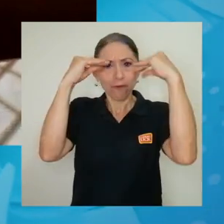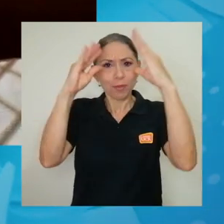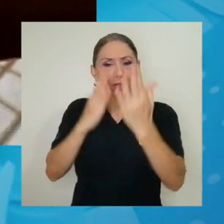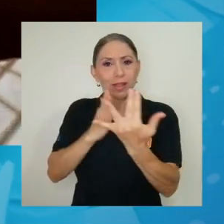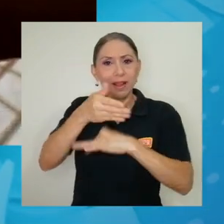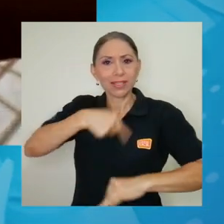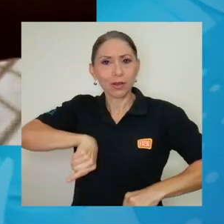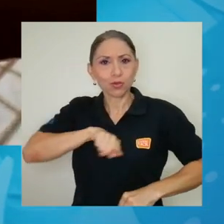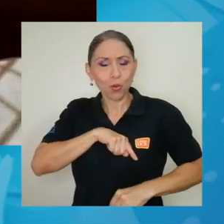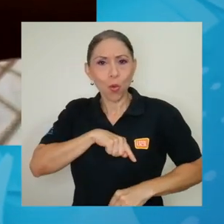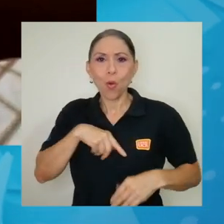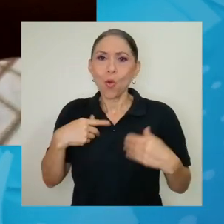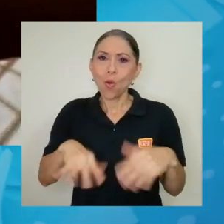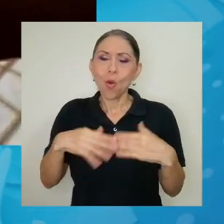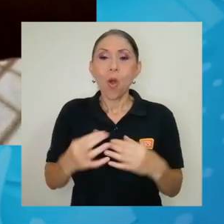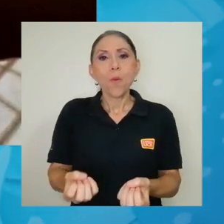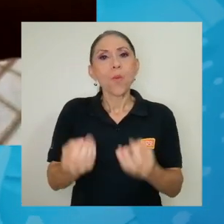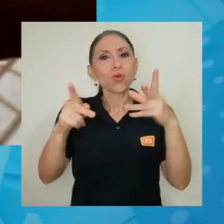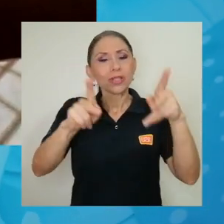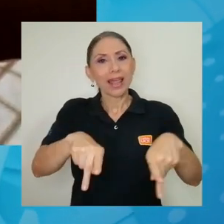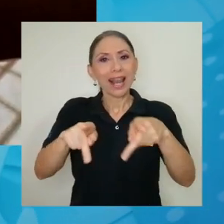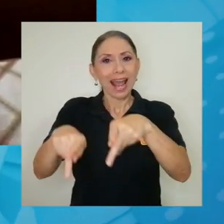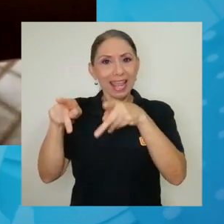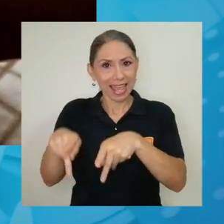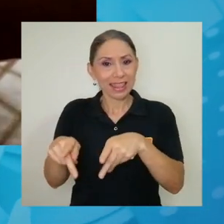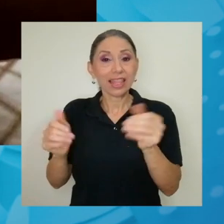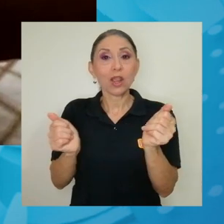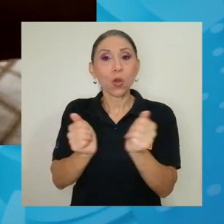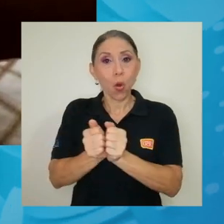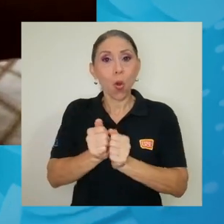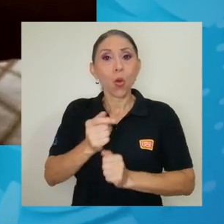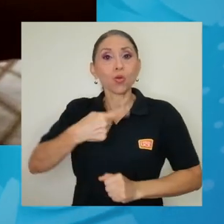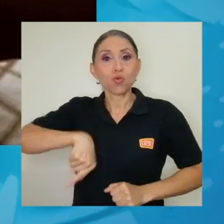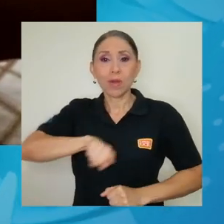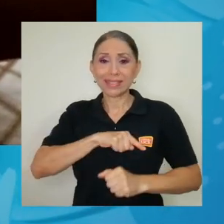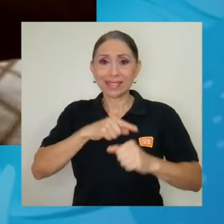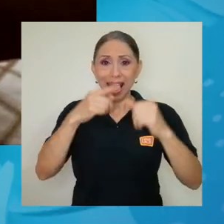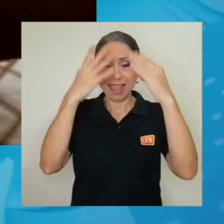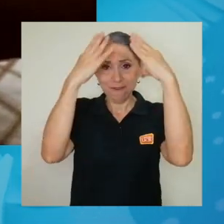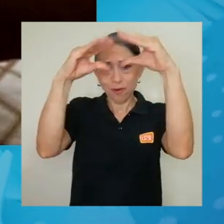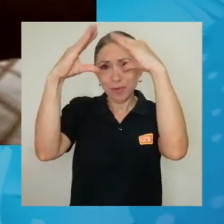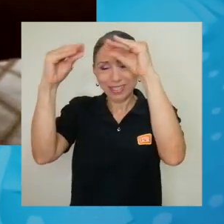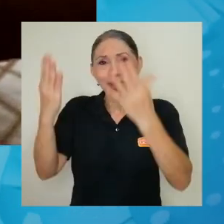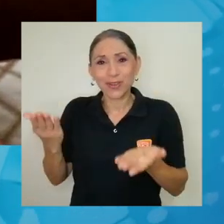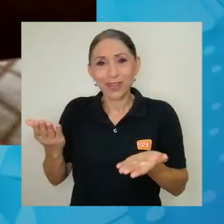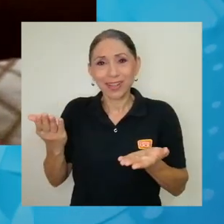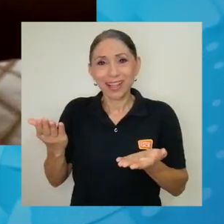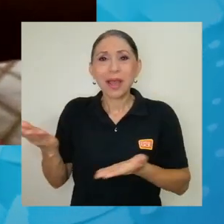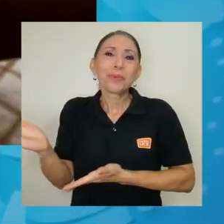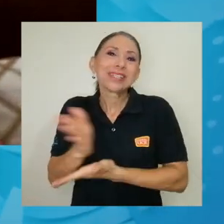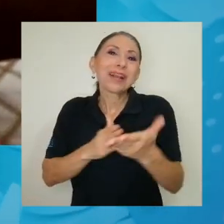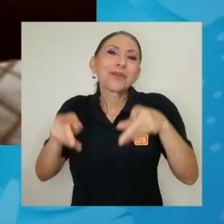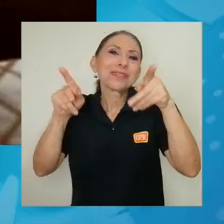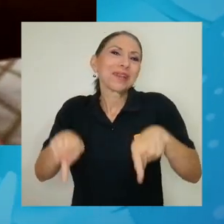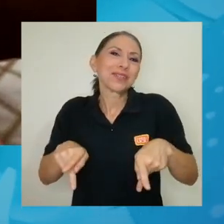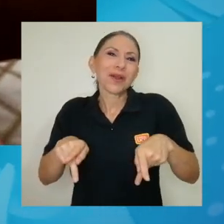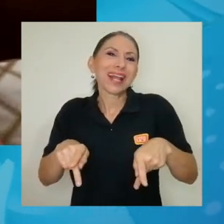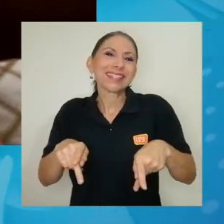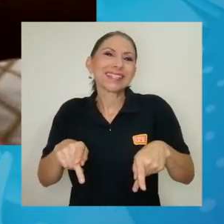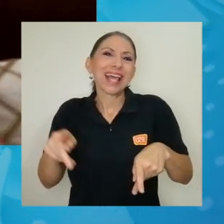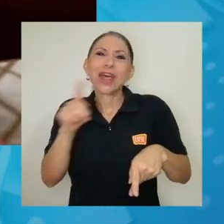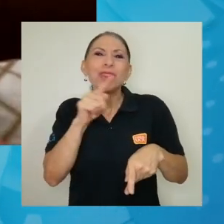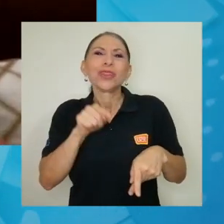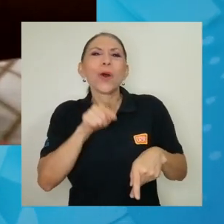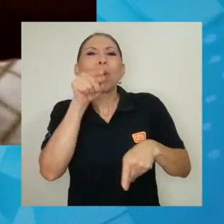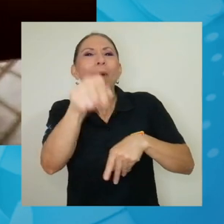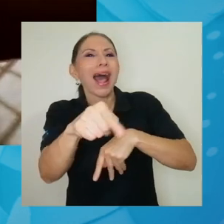Y obviamente mucha de la gente que recibe nuestro cronóstico, pues algunos no van a la costa creyendo